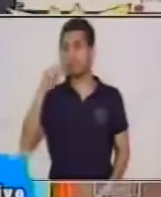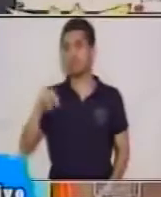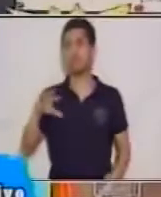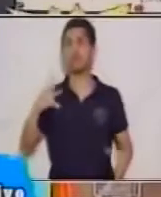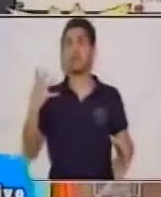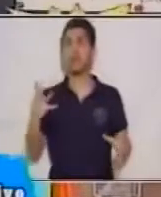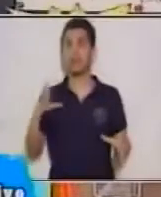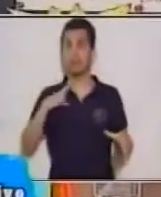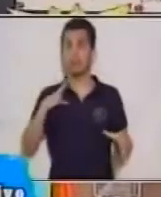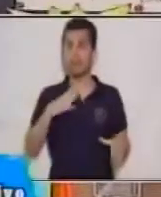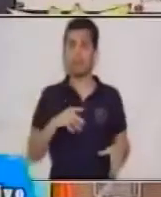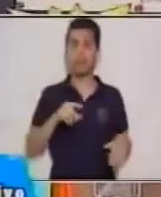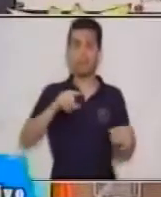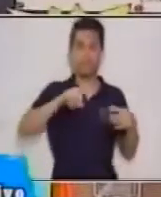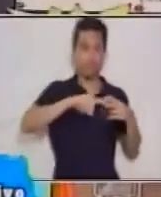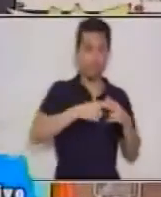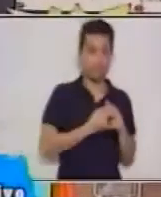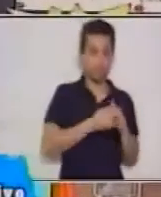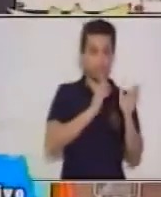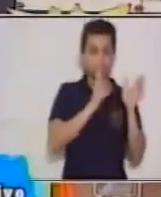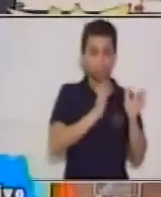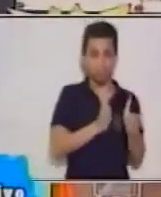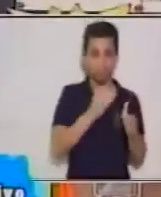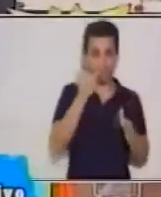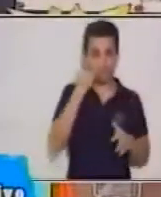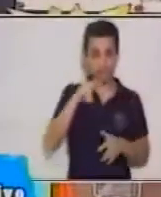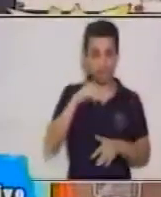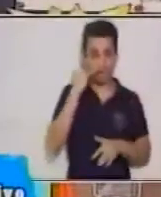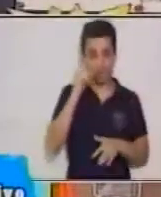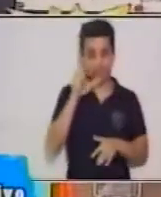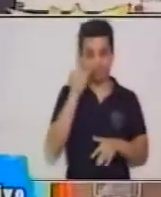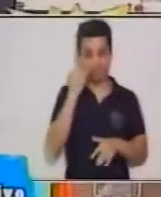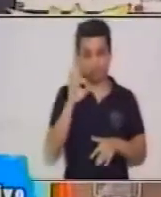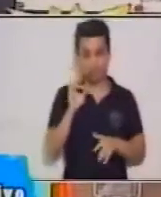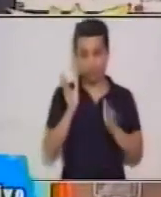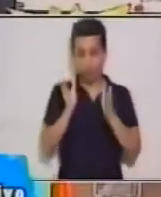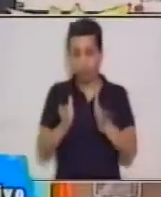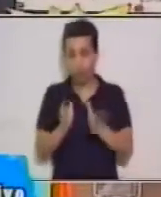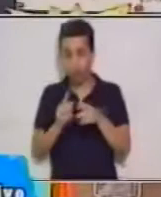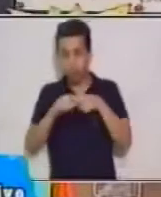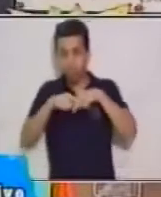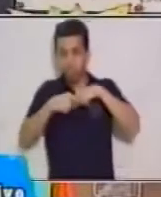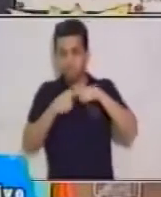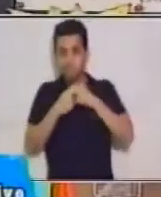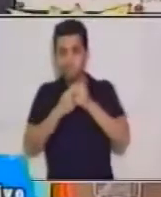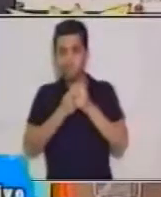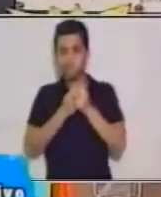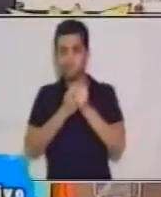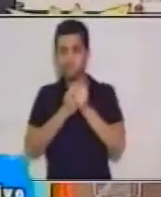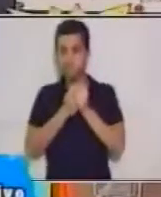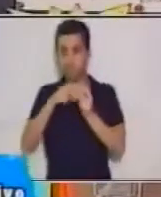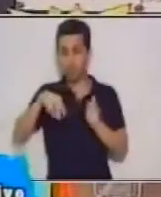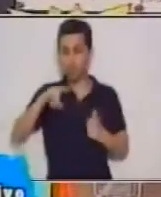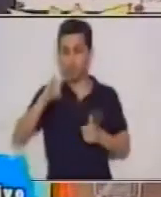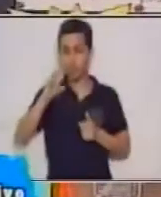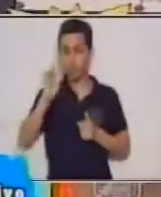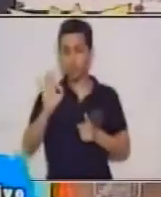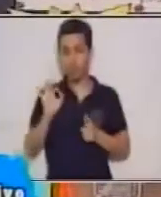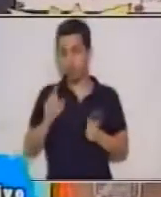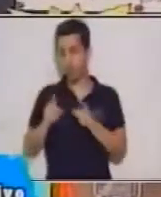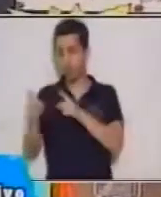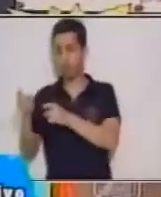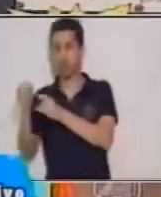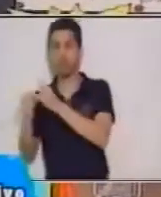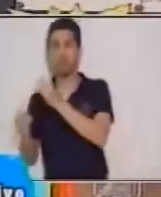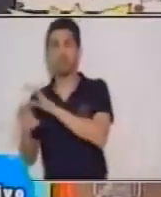inicio, nudo y desenlace. Recuérdense que el inicio es cómo va a